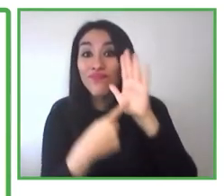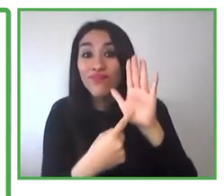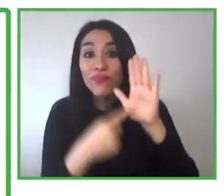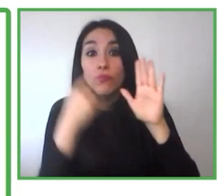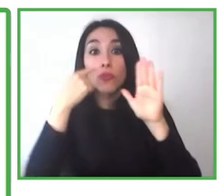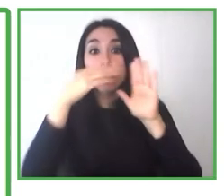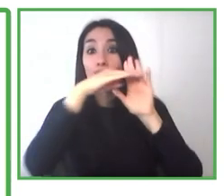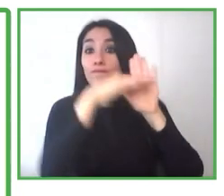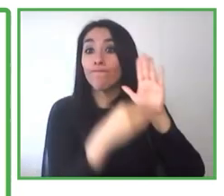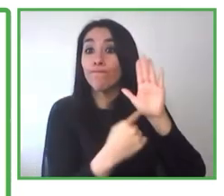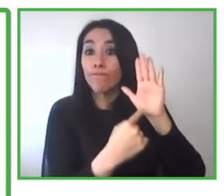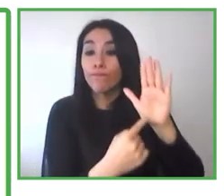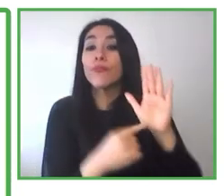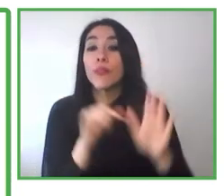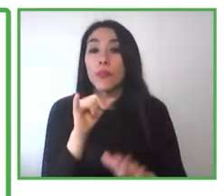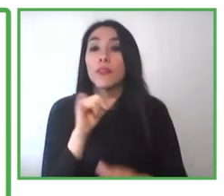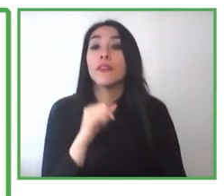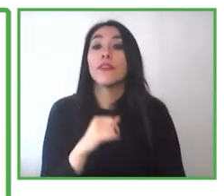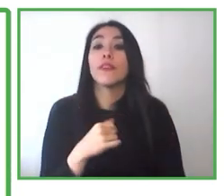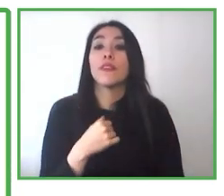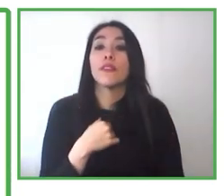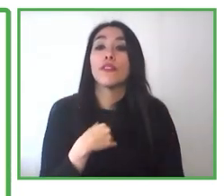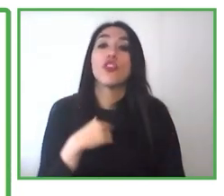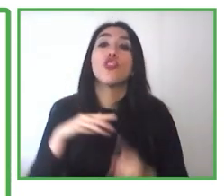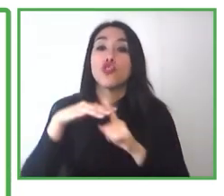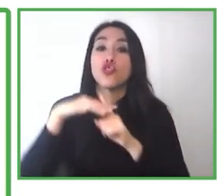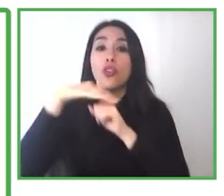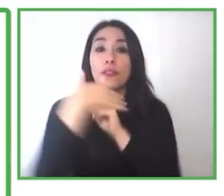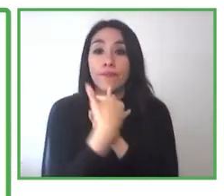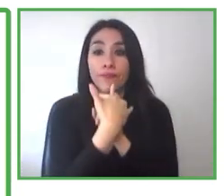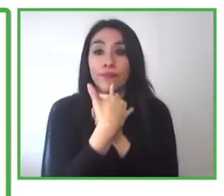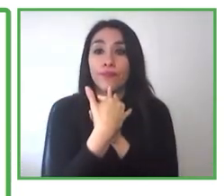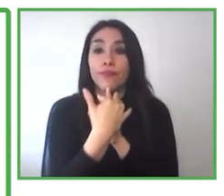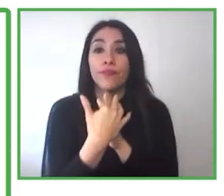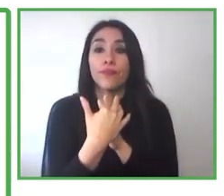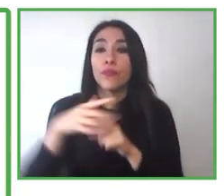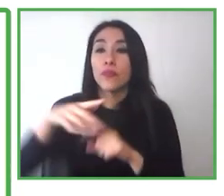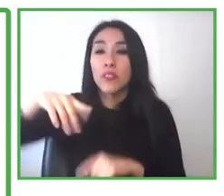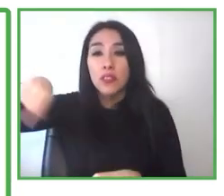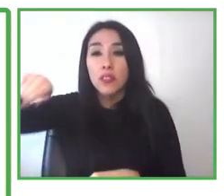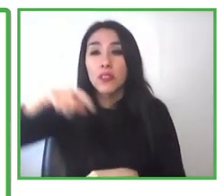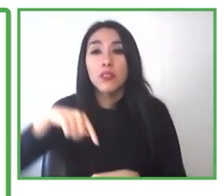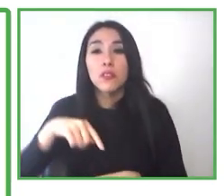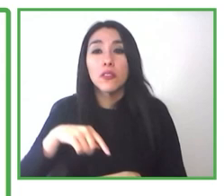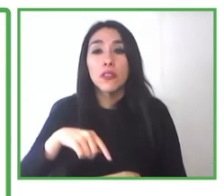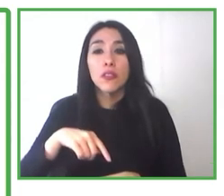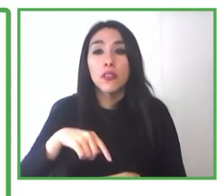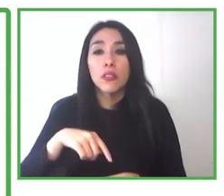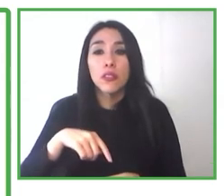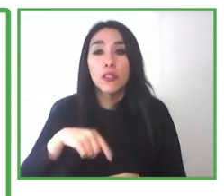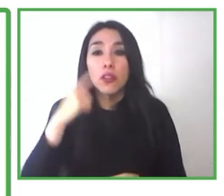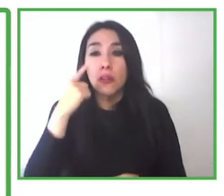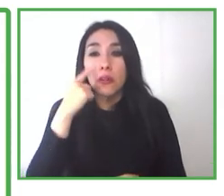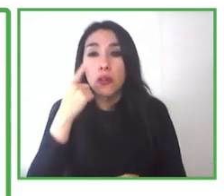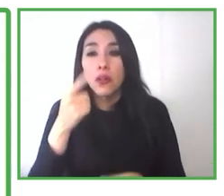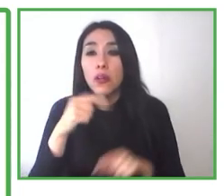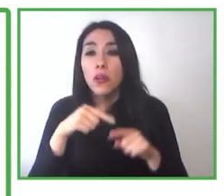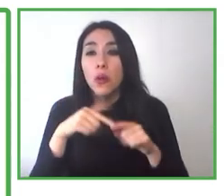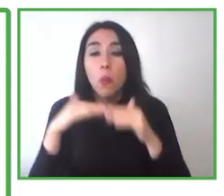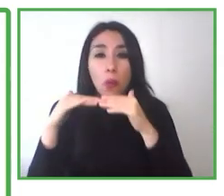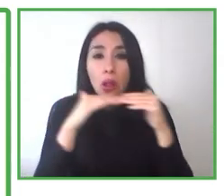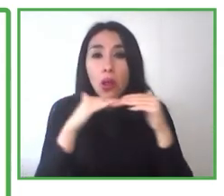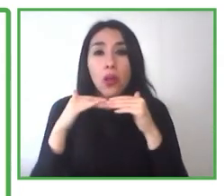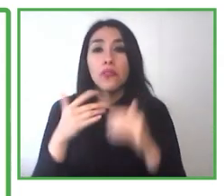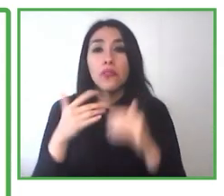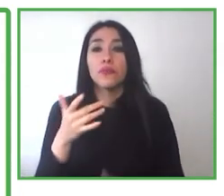que, como les decía anteriormente, salda esa deuda de equidad social y que permita a los trabajadores que han